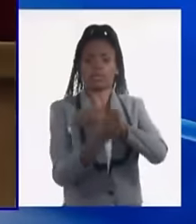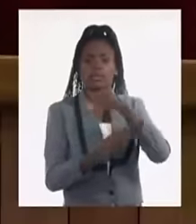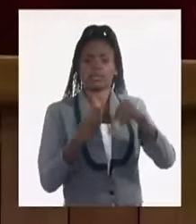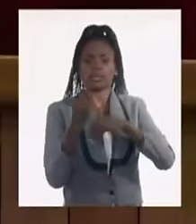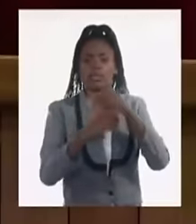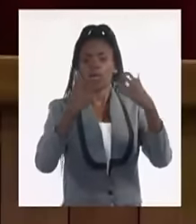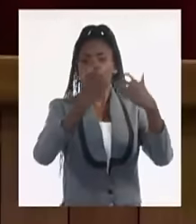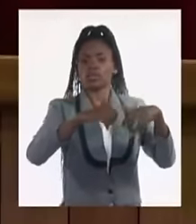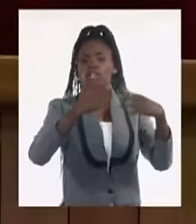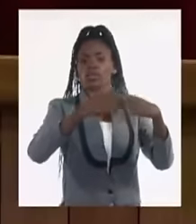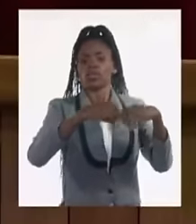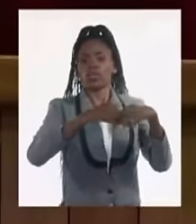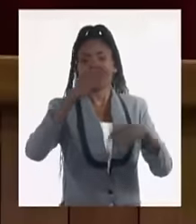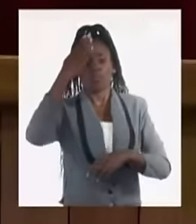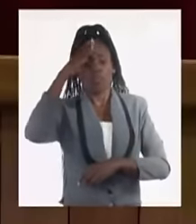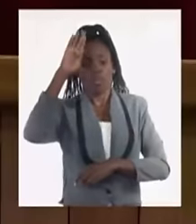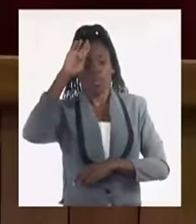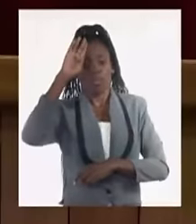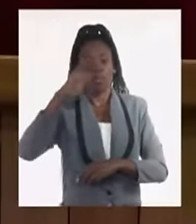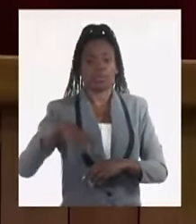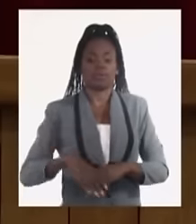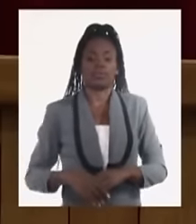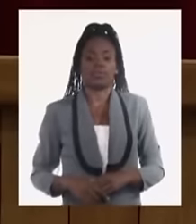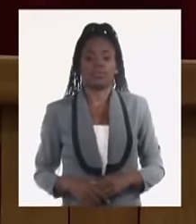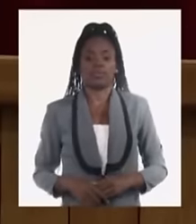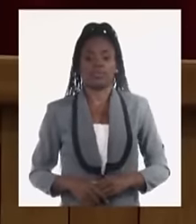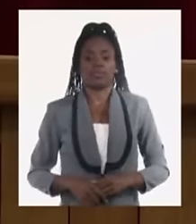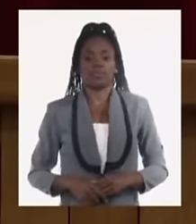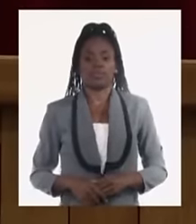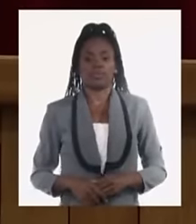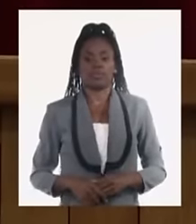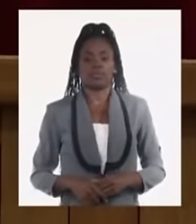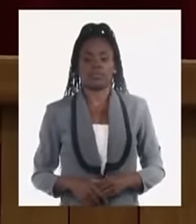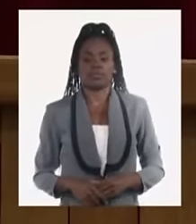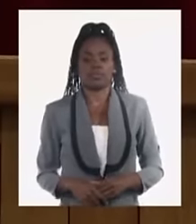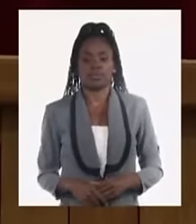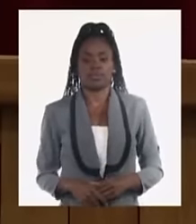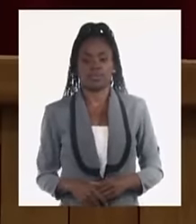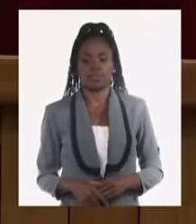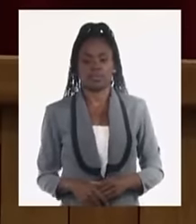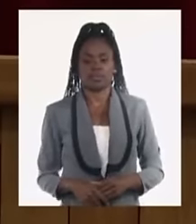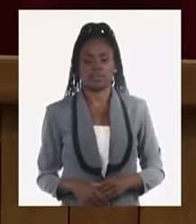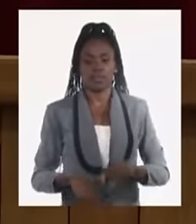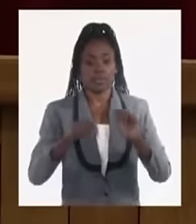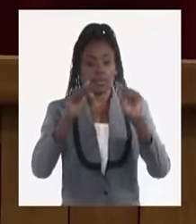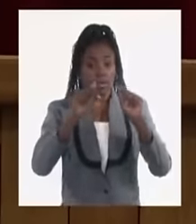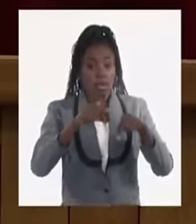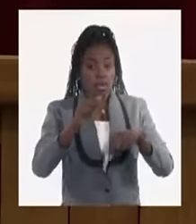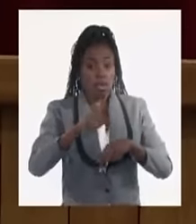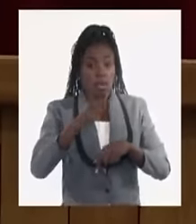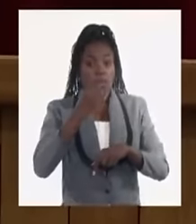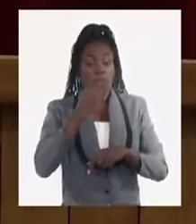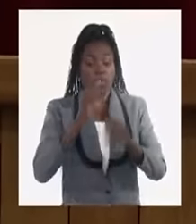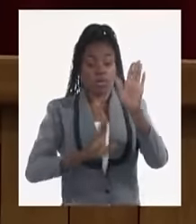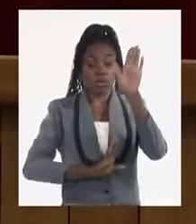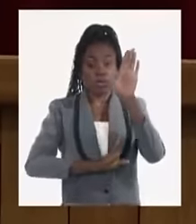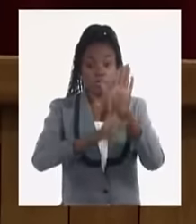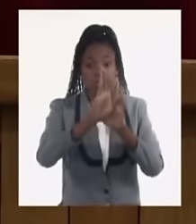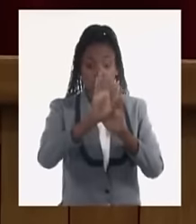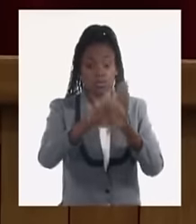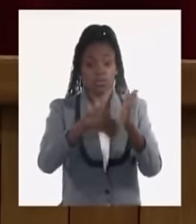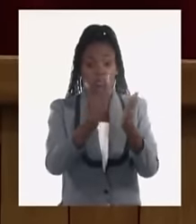productiva en el país. Ahora, se requiere, para poder avanzar en la